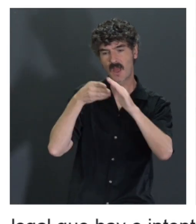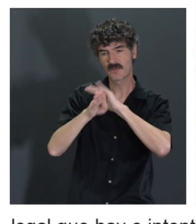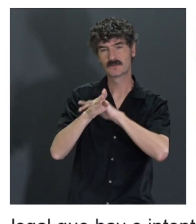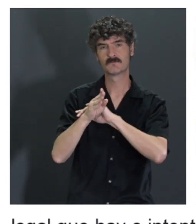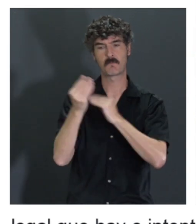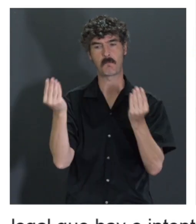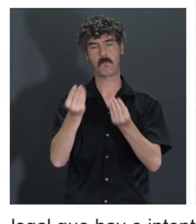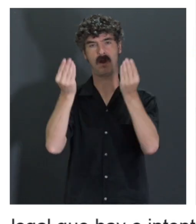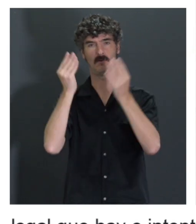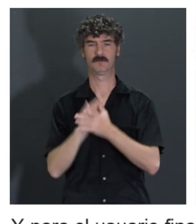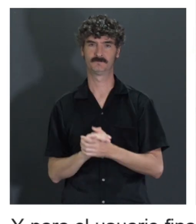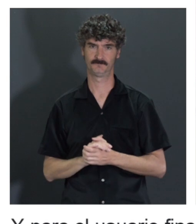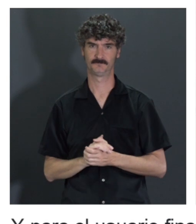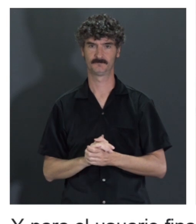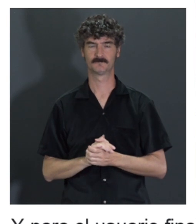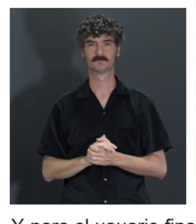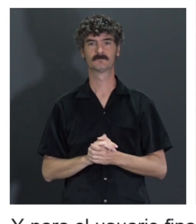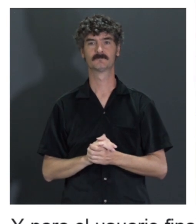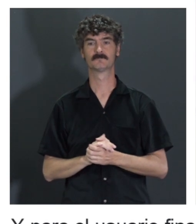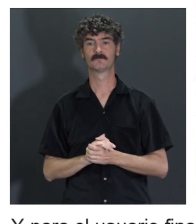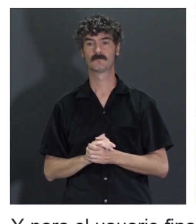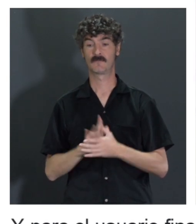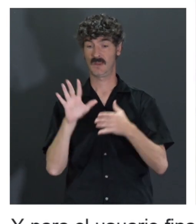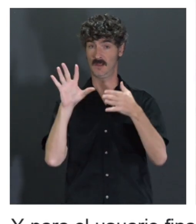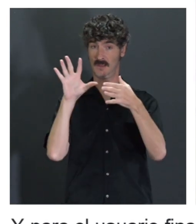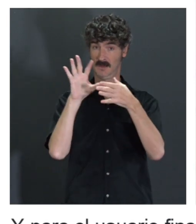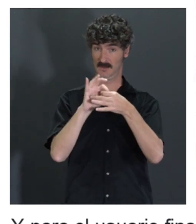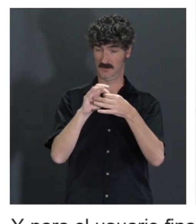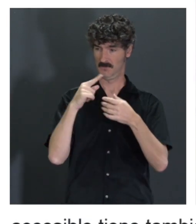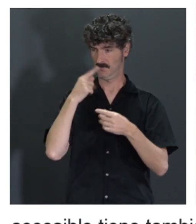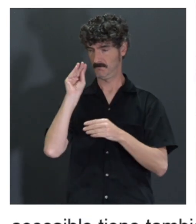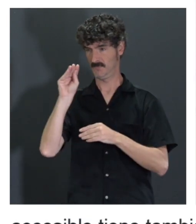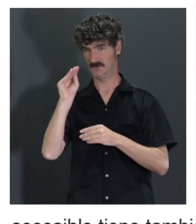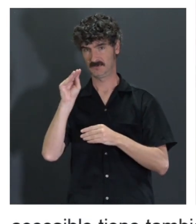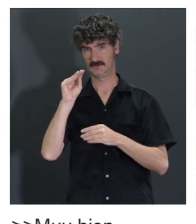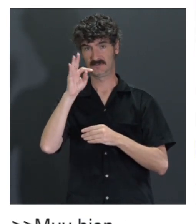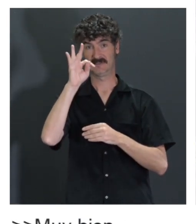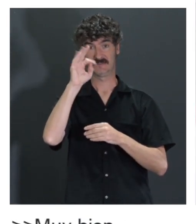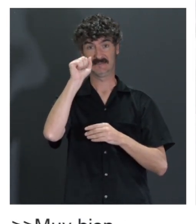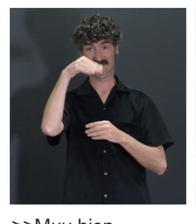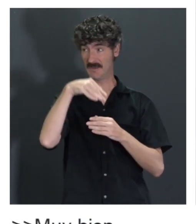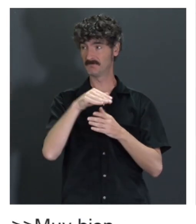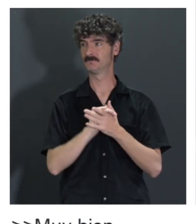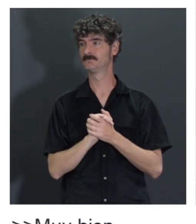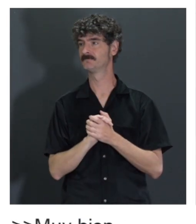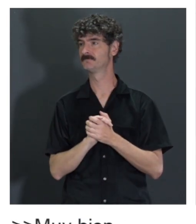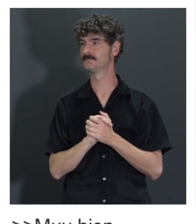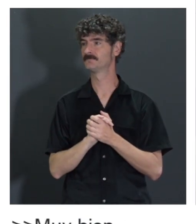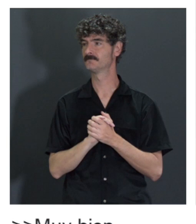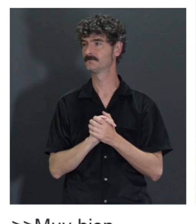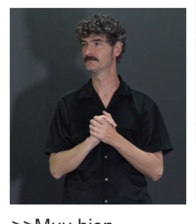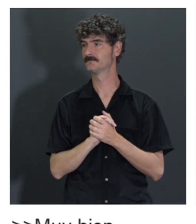posibles. Muy bien. En relación a lo que decías tú del TAM, quería saber si...